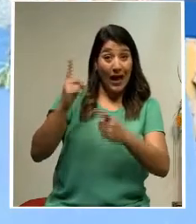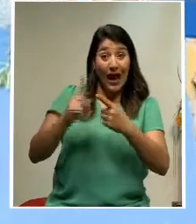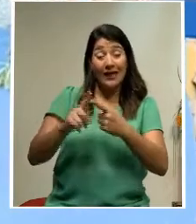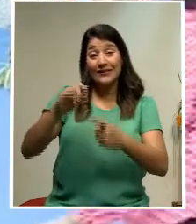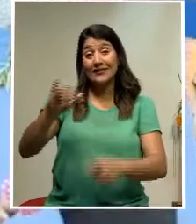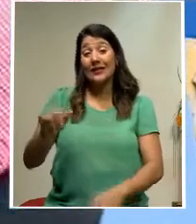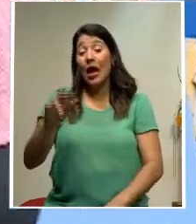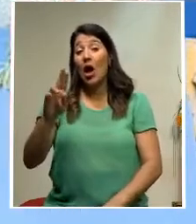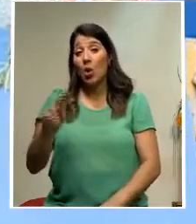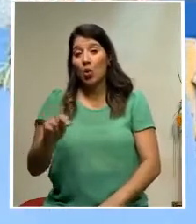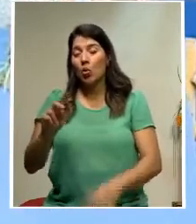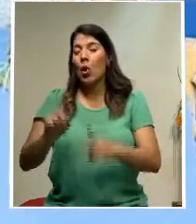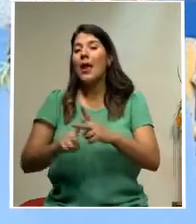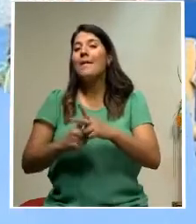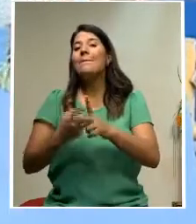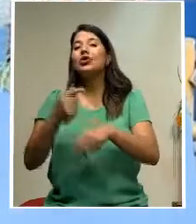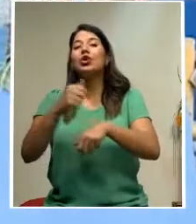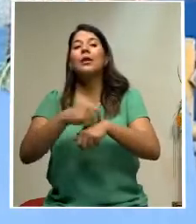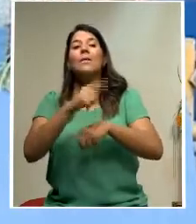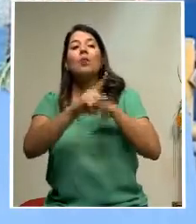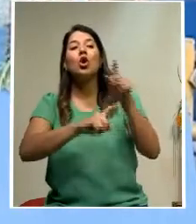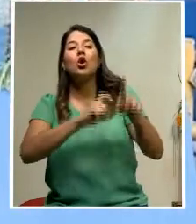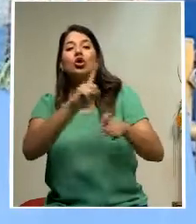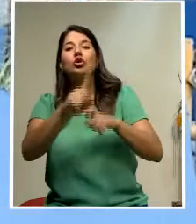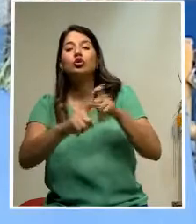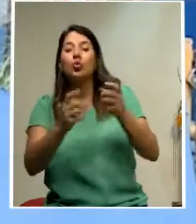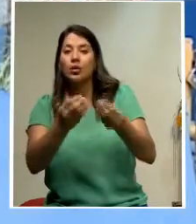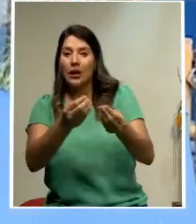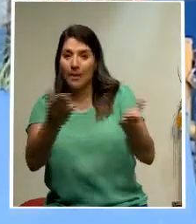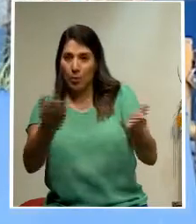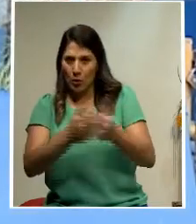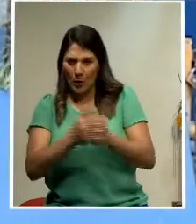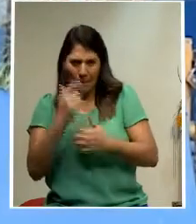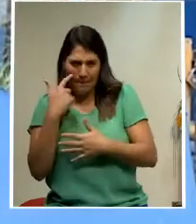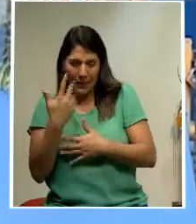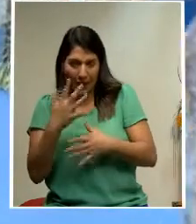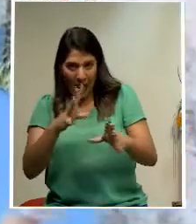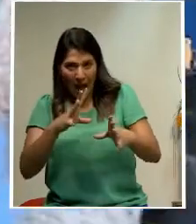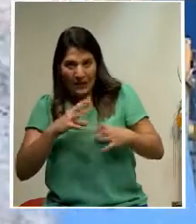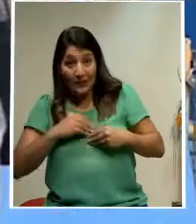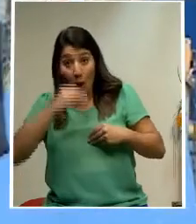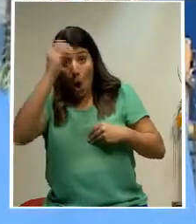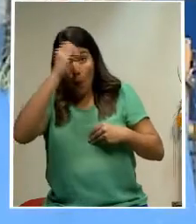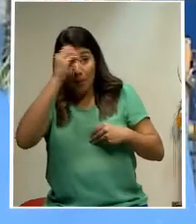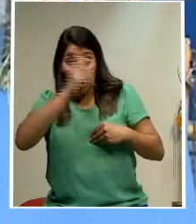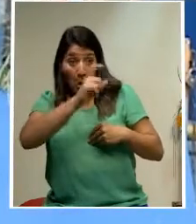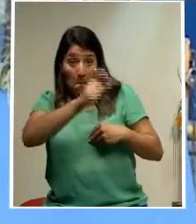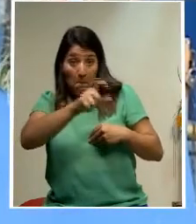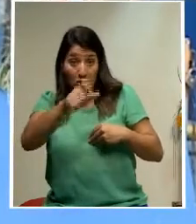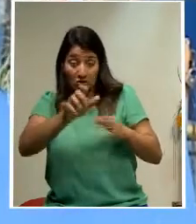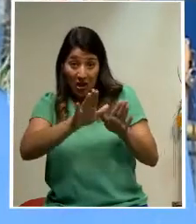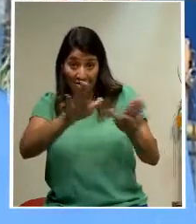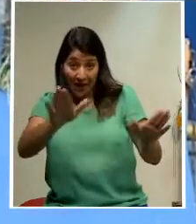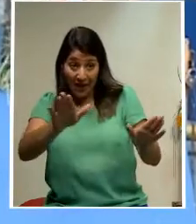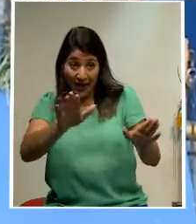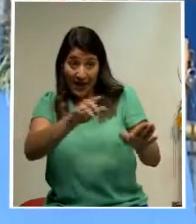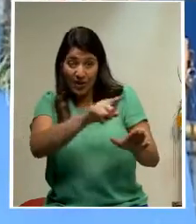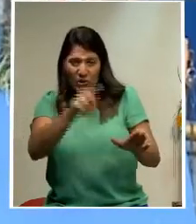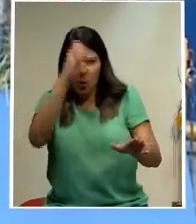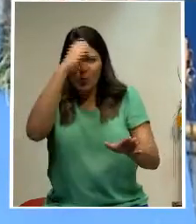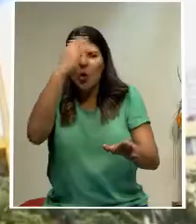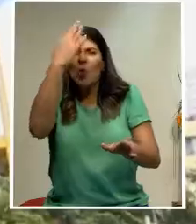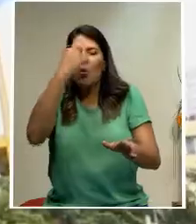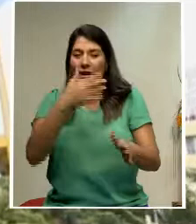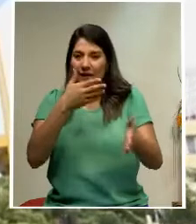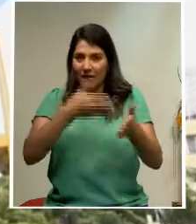junio un periodo de consulta pública para recibir comentarios de la ciudadanía y diversos sectores que se verían afectados. Según la